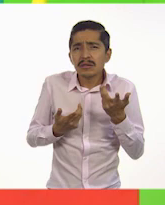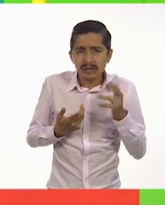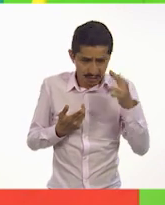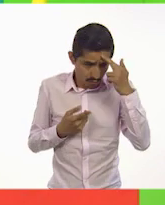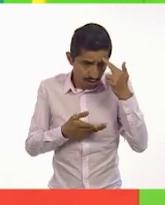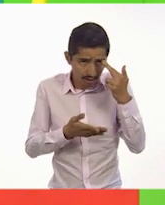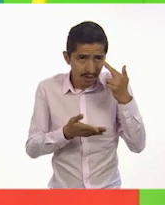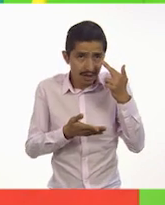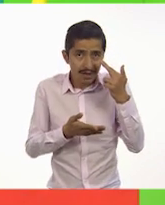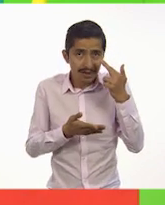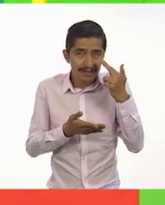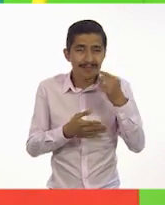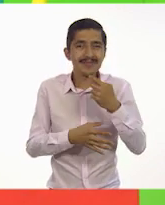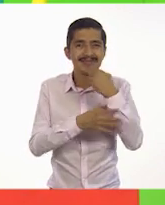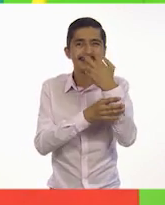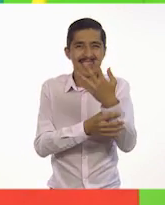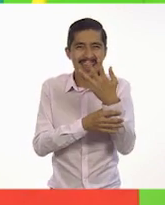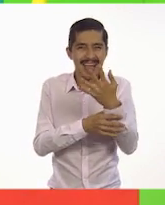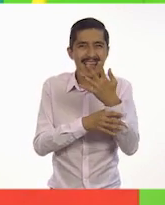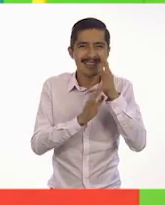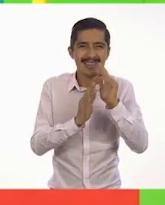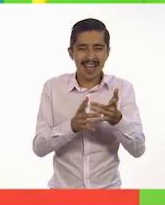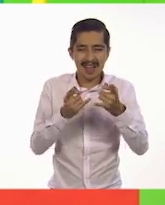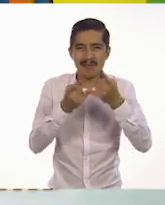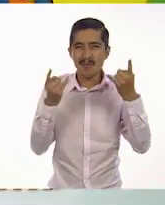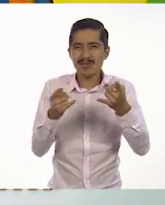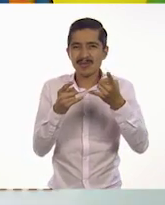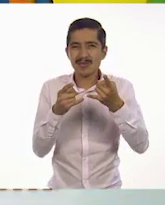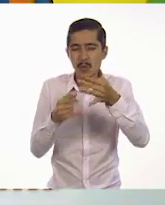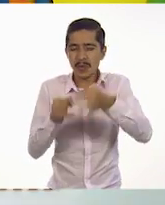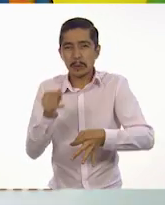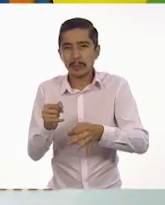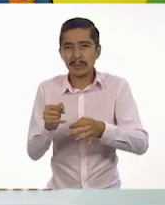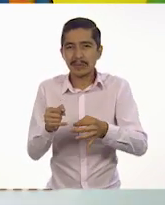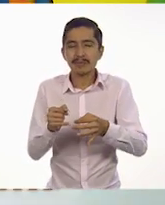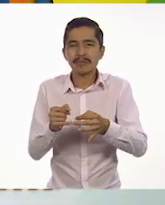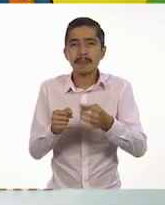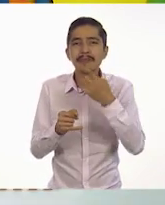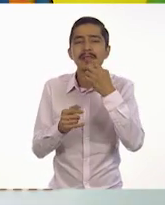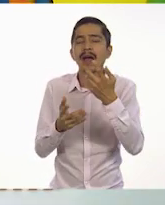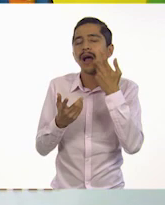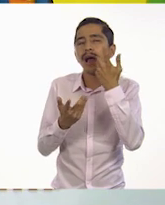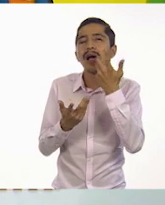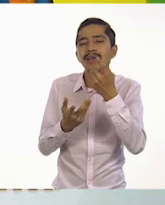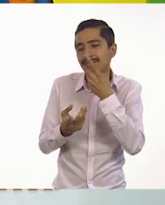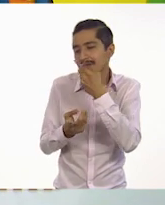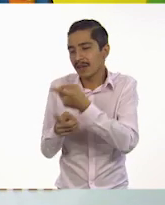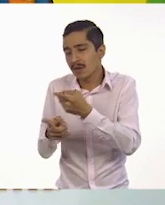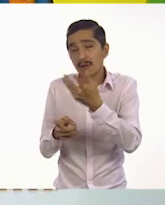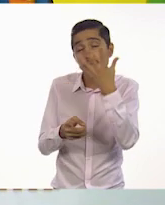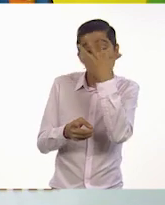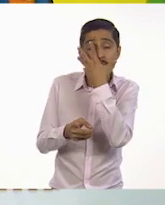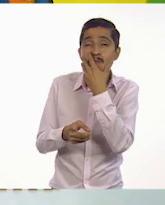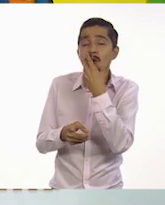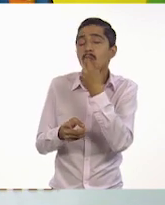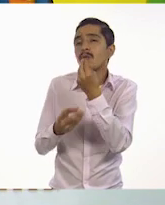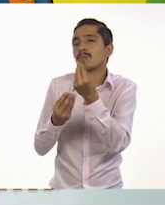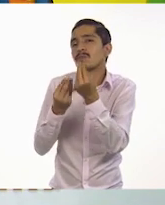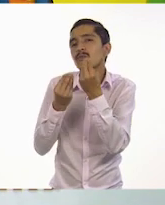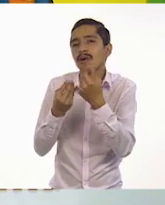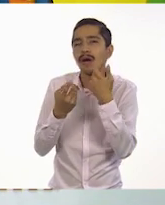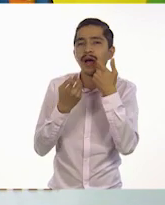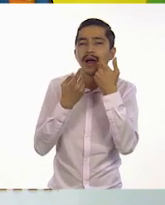Lo decía al final del cuento. A ver. Quería decirle que es hermosa. Lo mucho que le gustaría